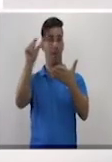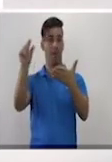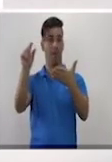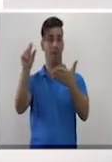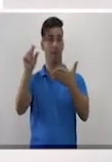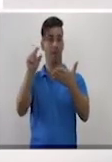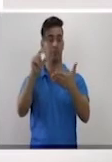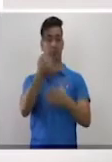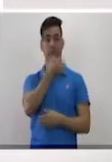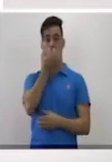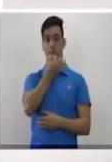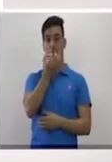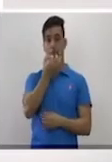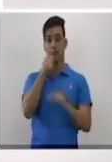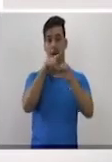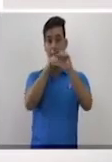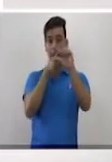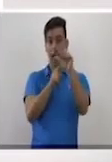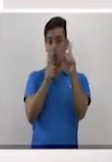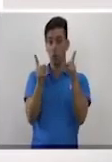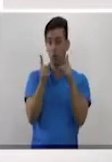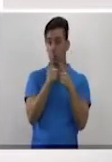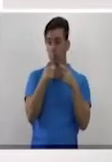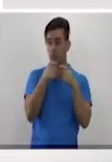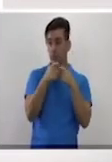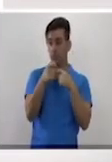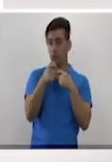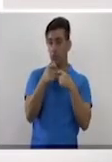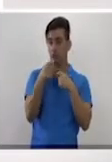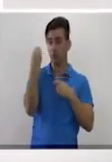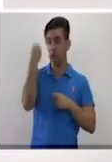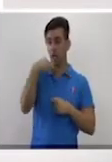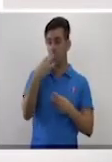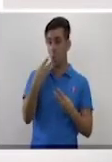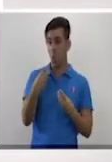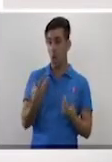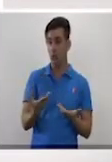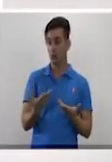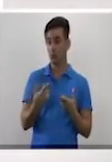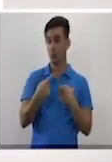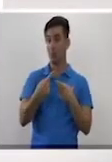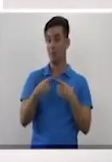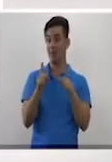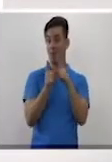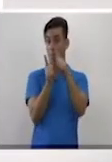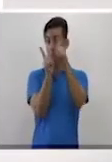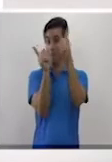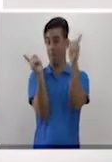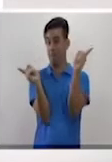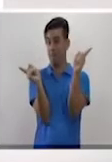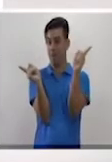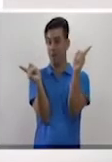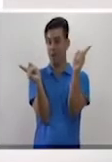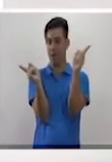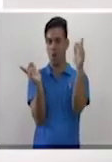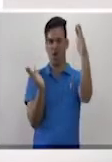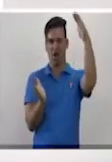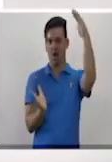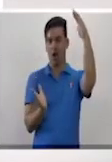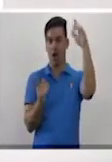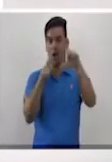no conocemos su amplitud, pero que el ángulo mayor y mediano dependen del menor,